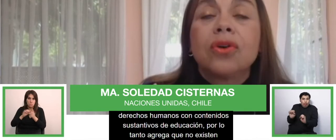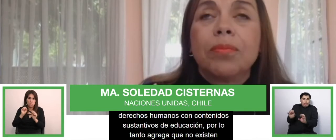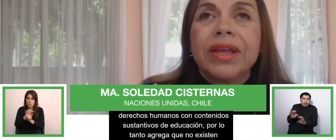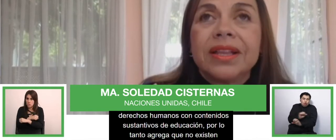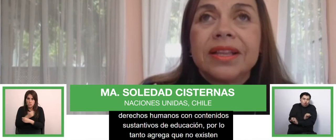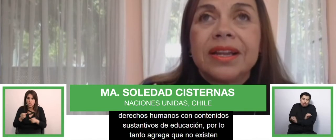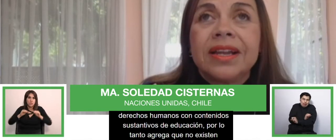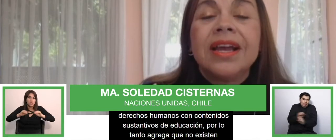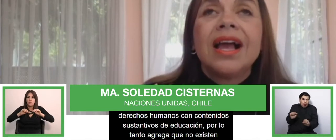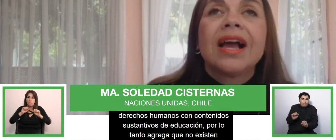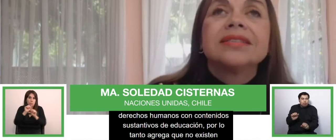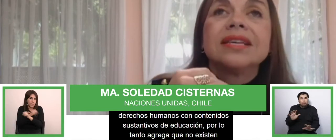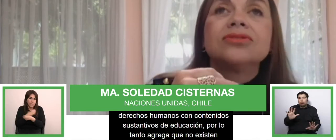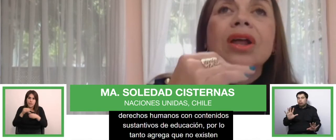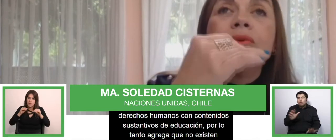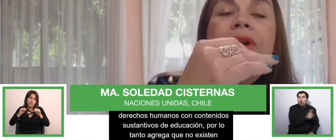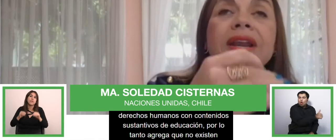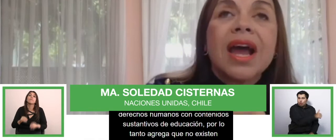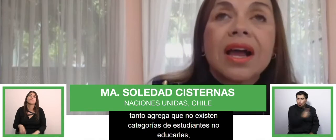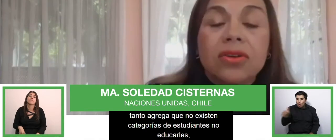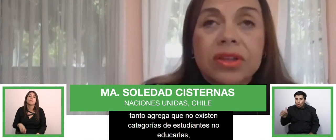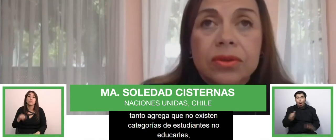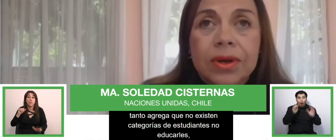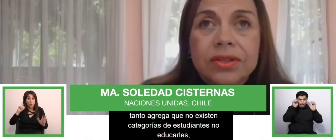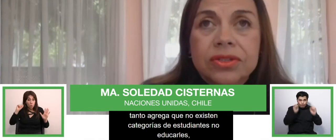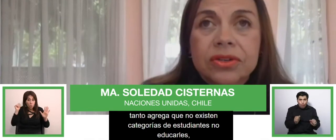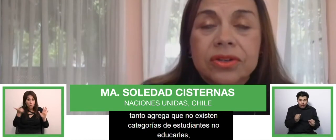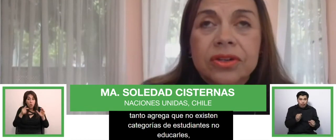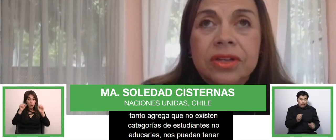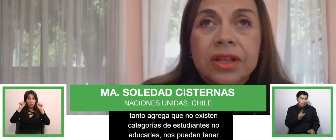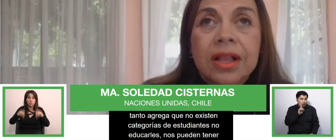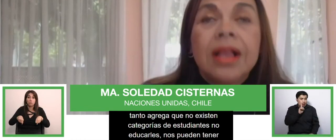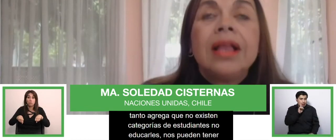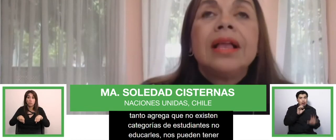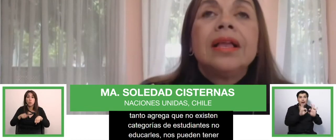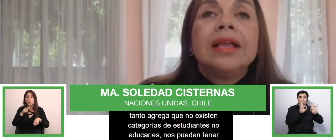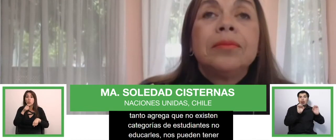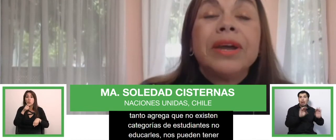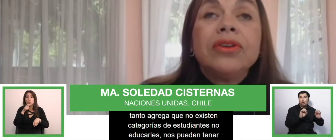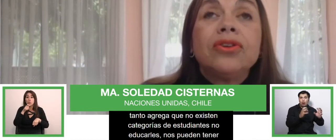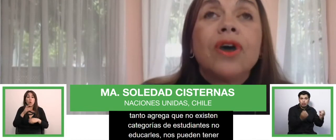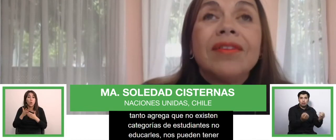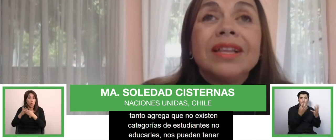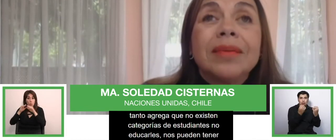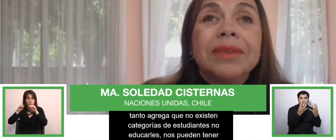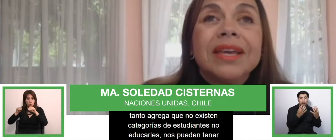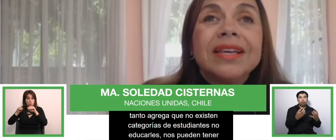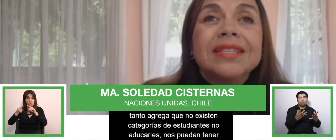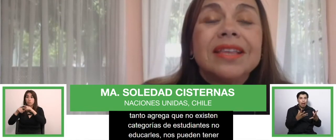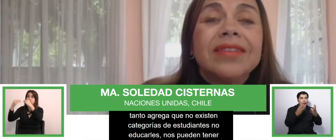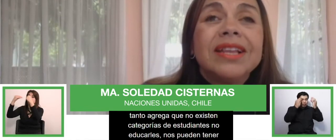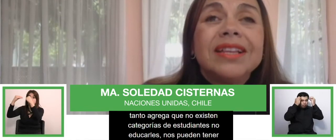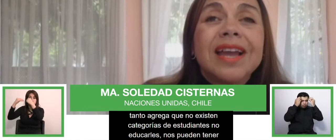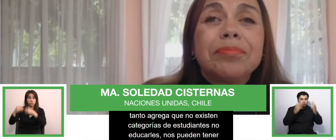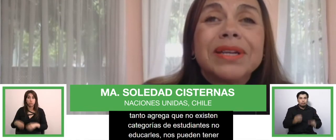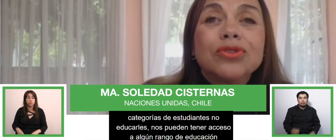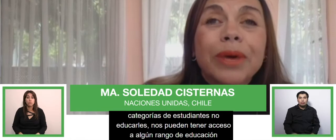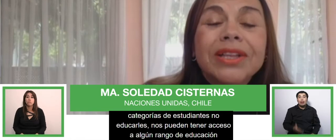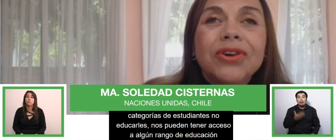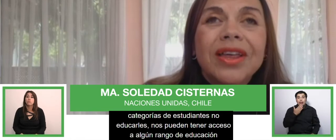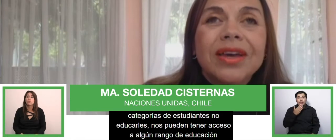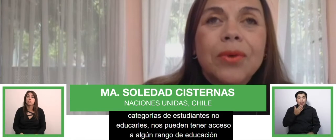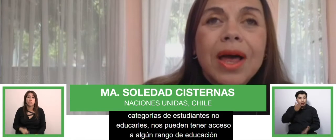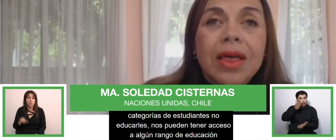Todos pueden tener acceso a algún rango de educación. Bueno, nos habla también que se deben destinar